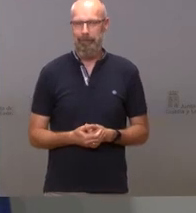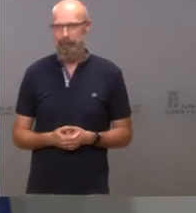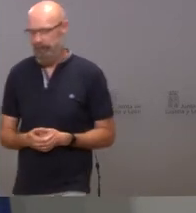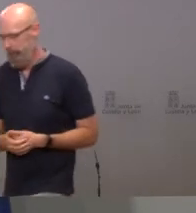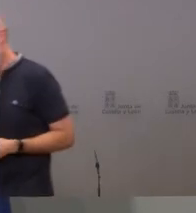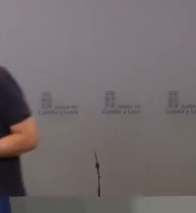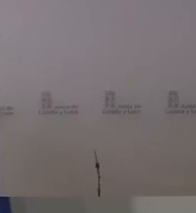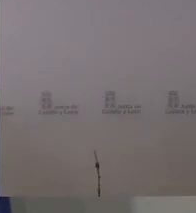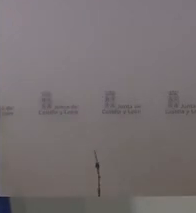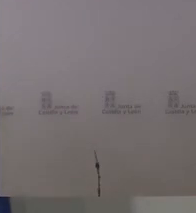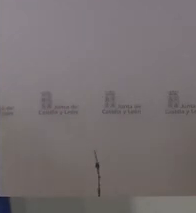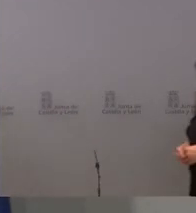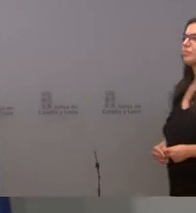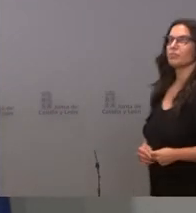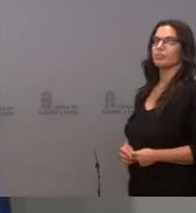Goebbels